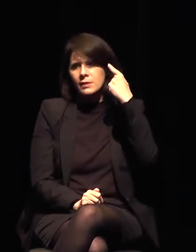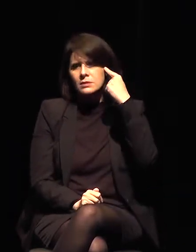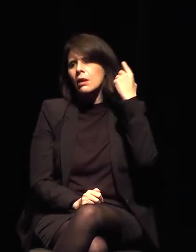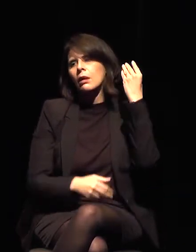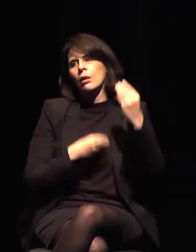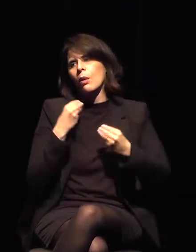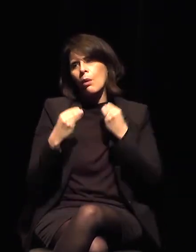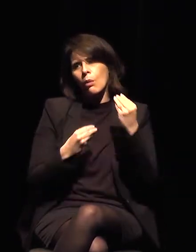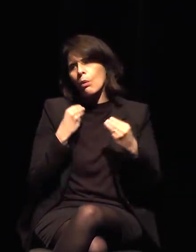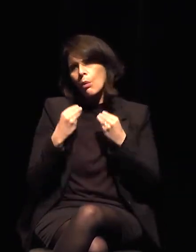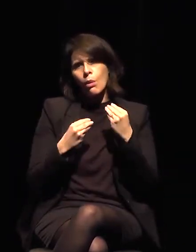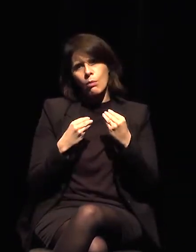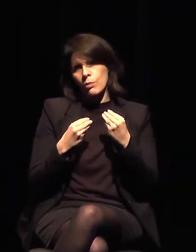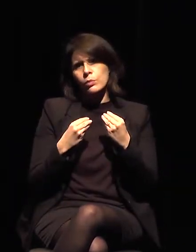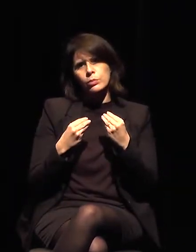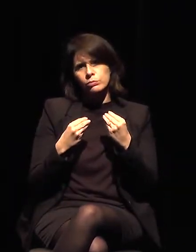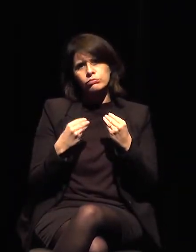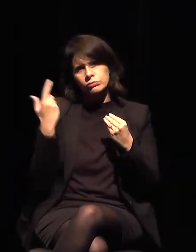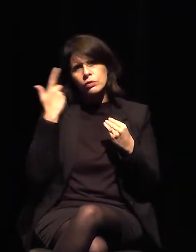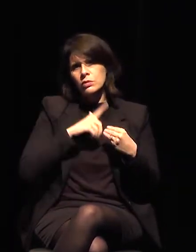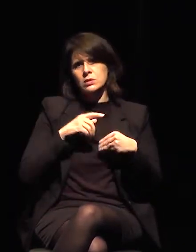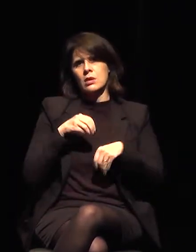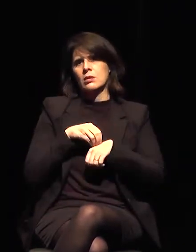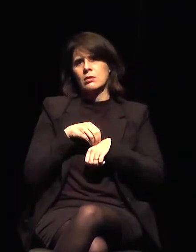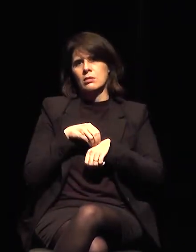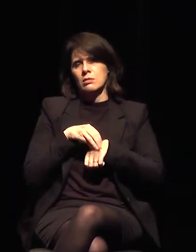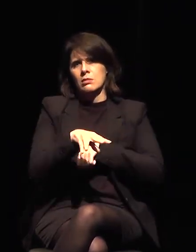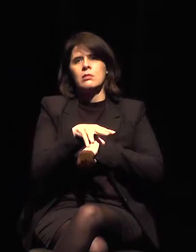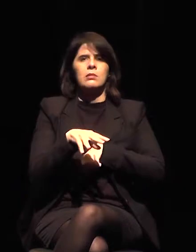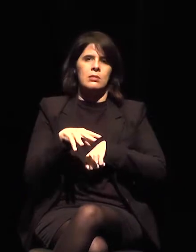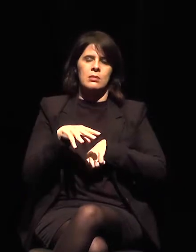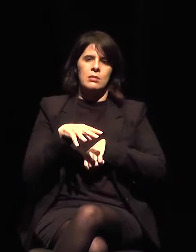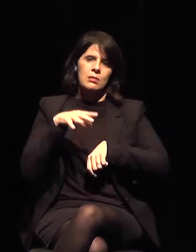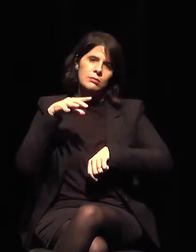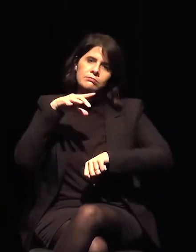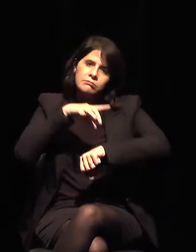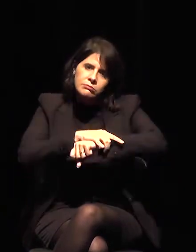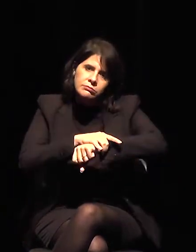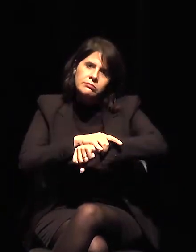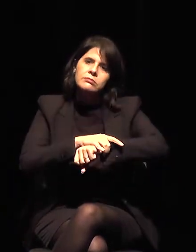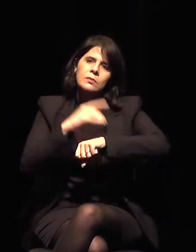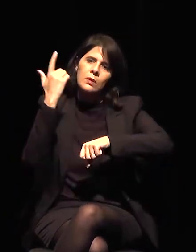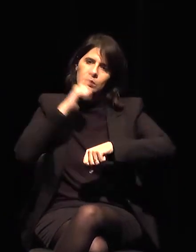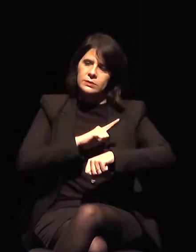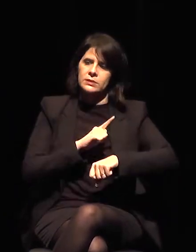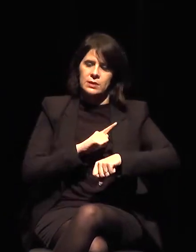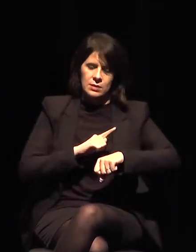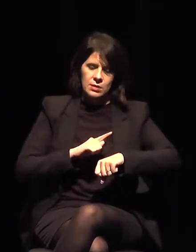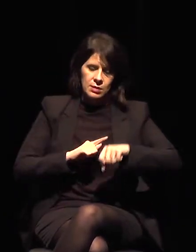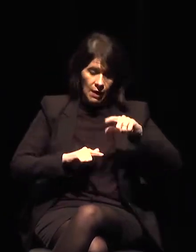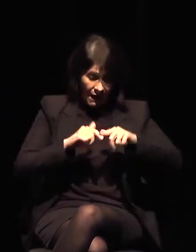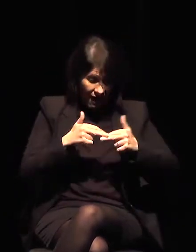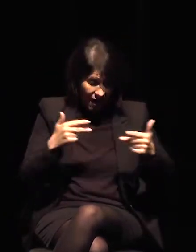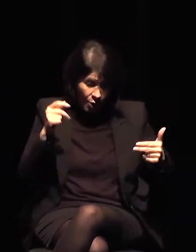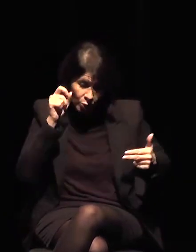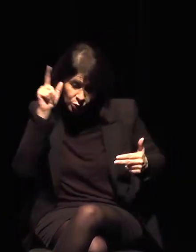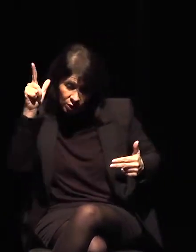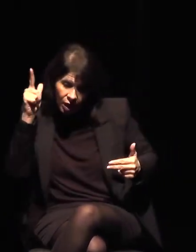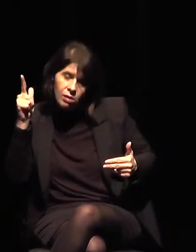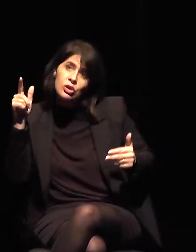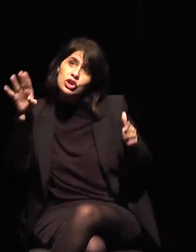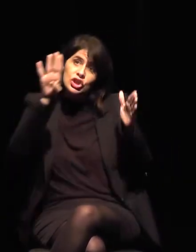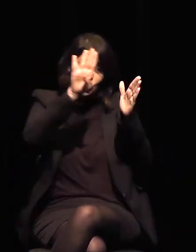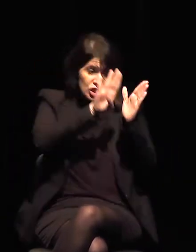cómo crear garantías para la preservación de los bienes culturales cuando llegan a los puertos, aeropuertos y fronteras.